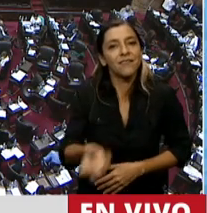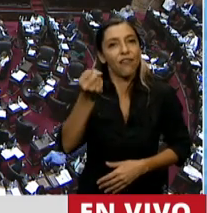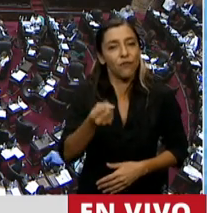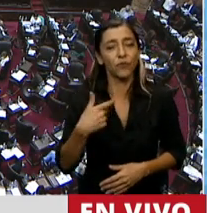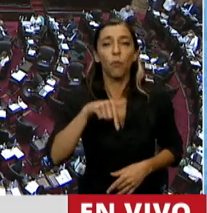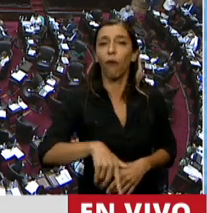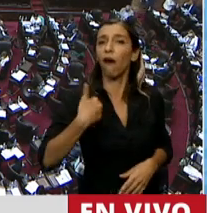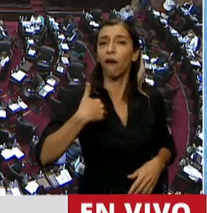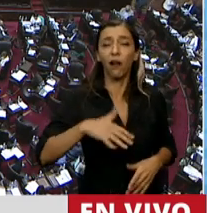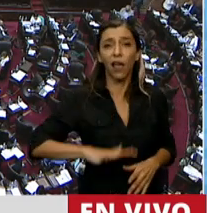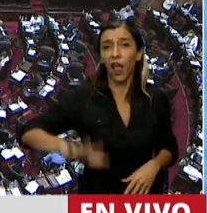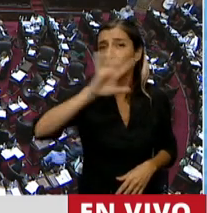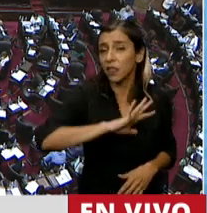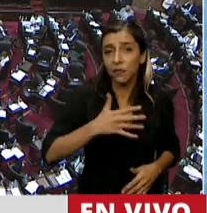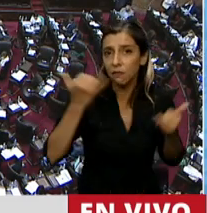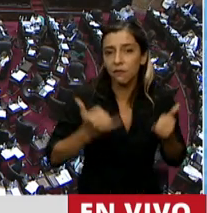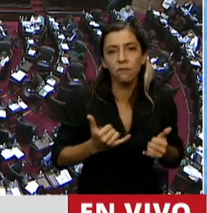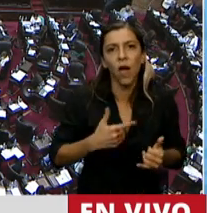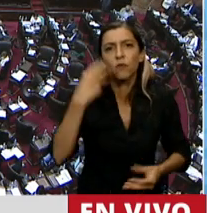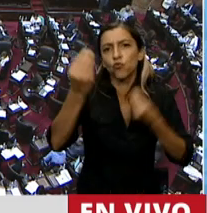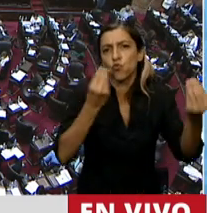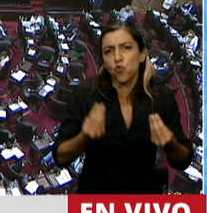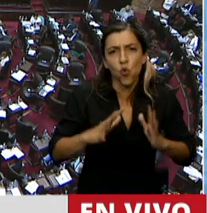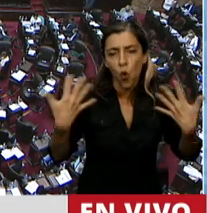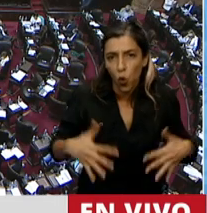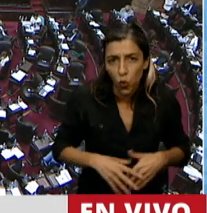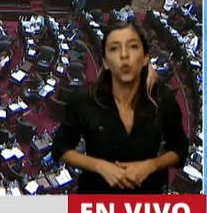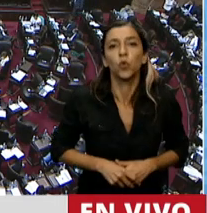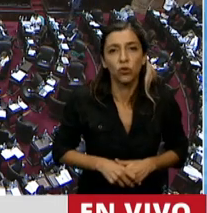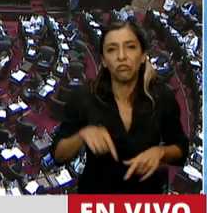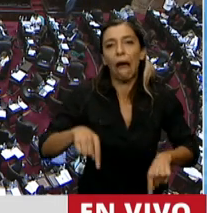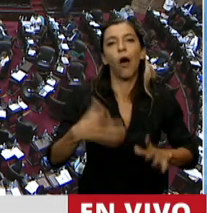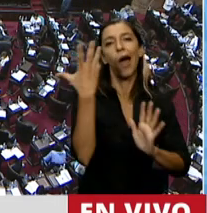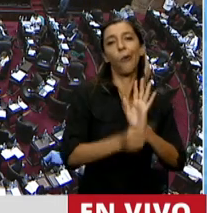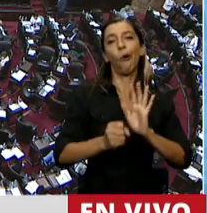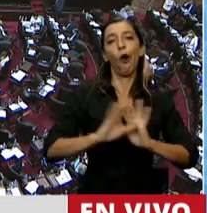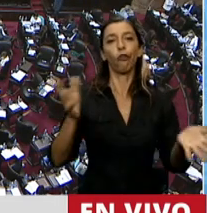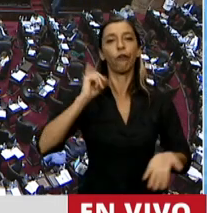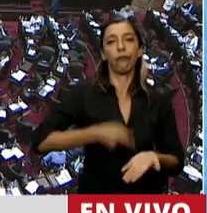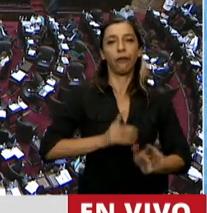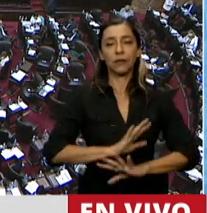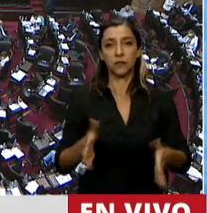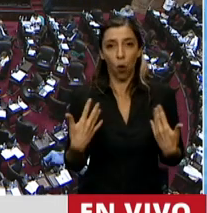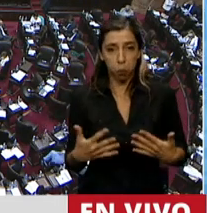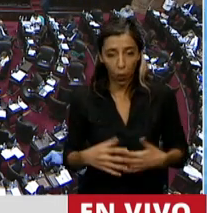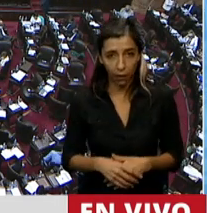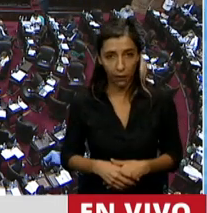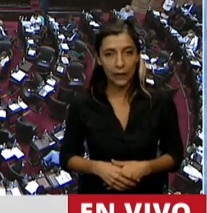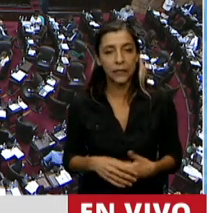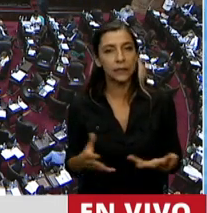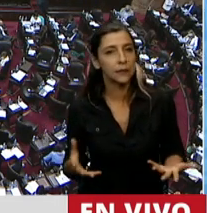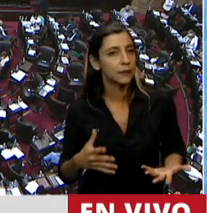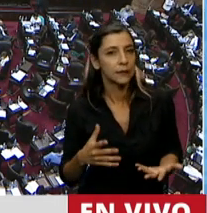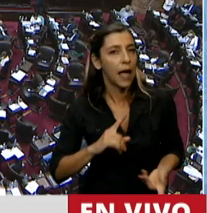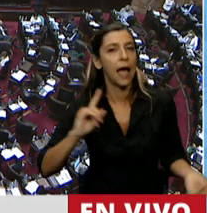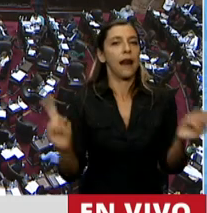semipoblado. No puede legalizar el aborto gratuito frívola e ideológicamente. Por el contrario, debe alentar